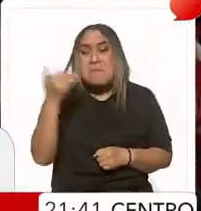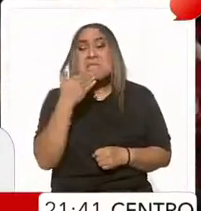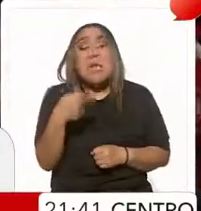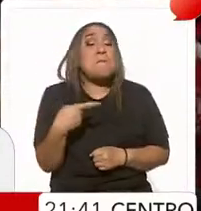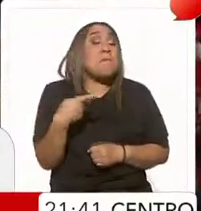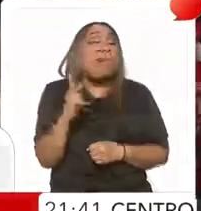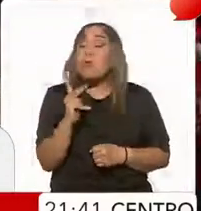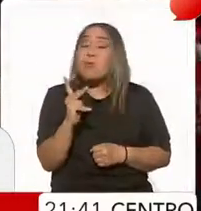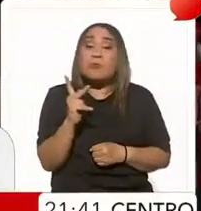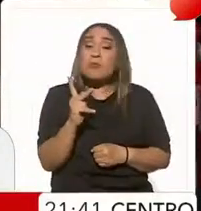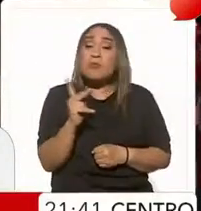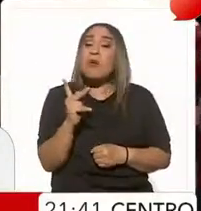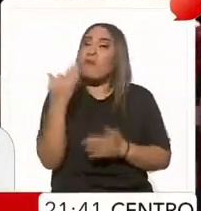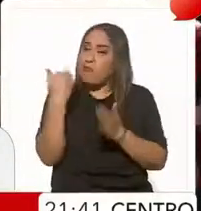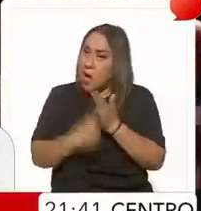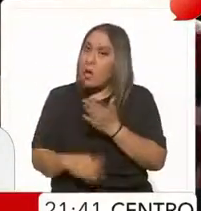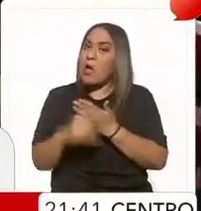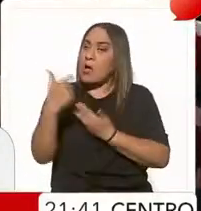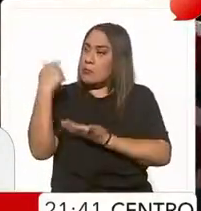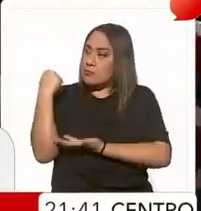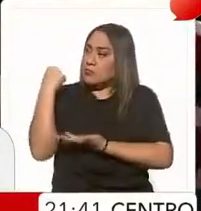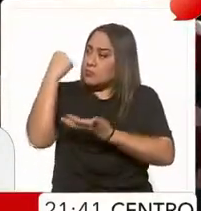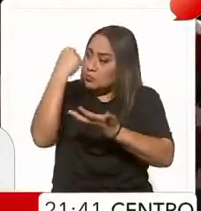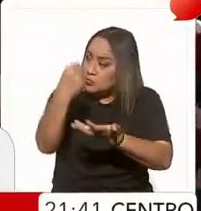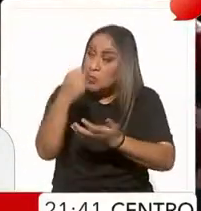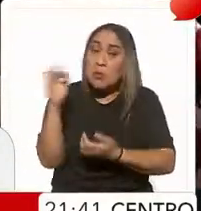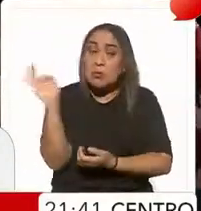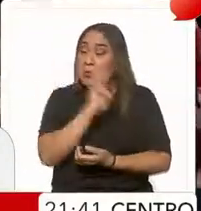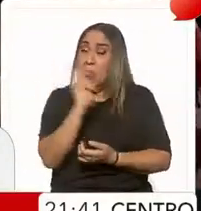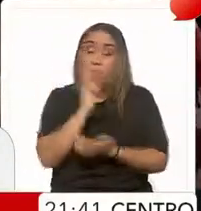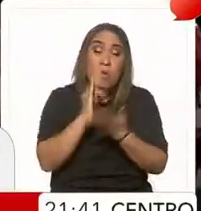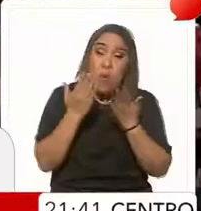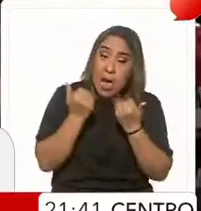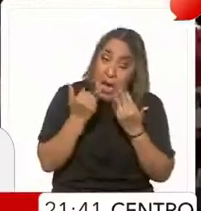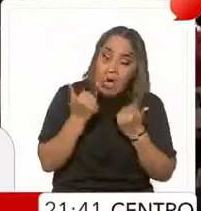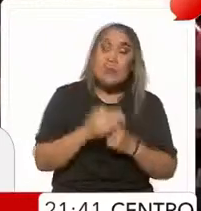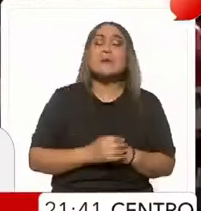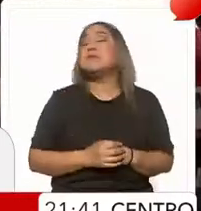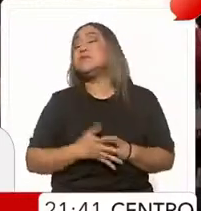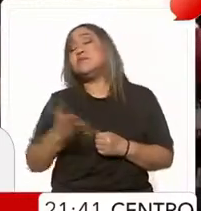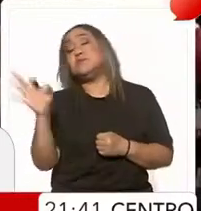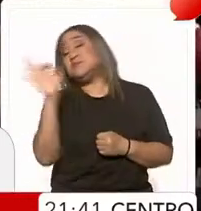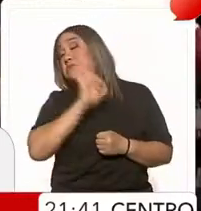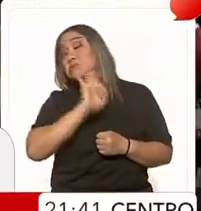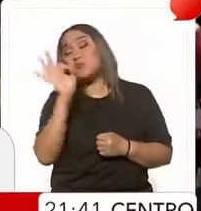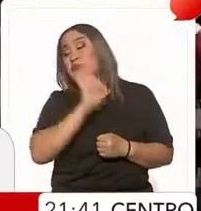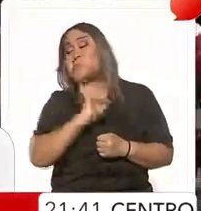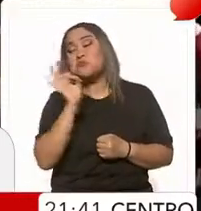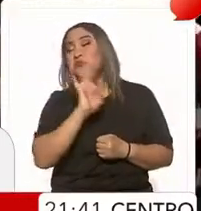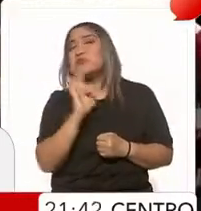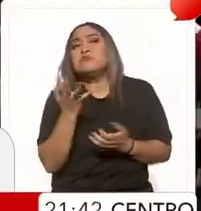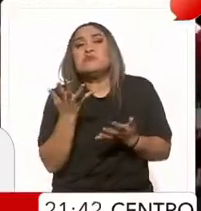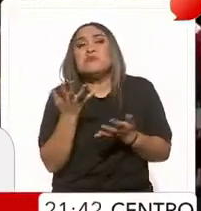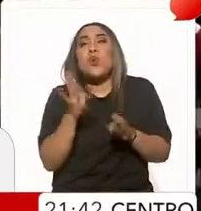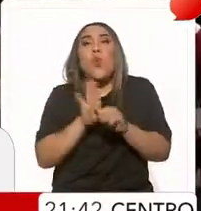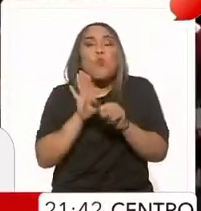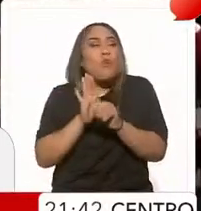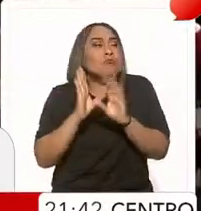pero si no les das presupuesto, si no les das los suficientes elementos